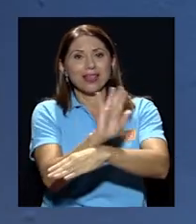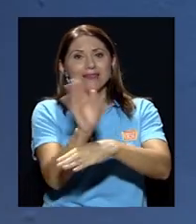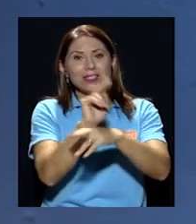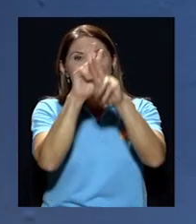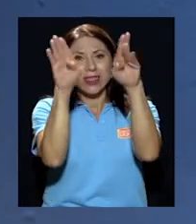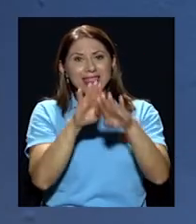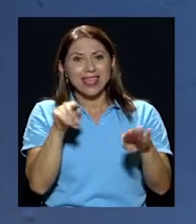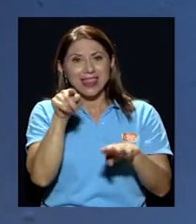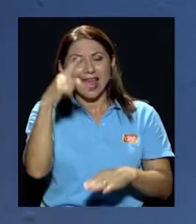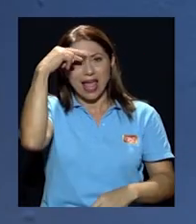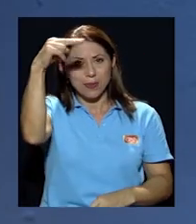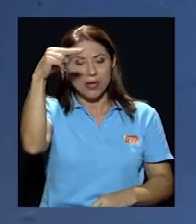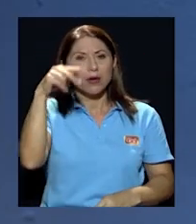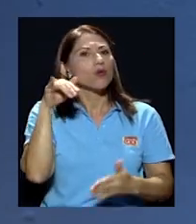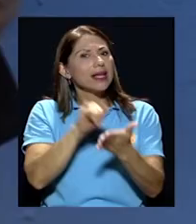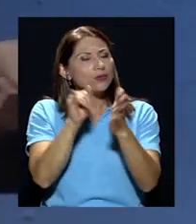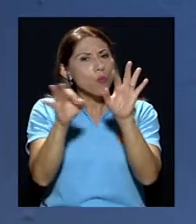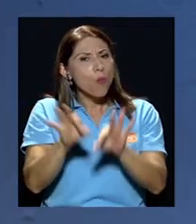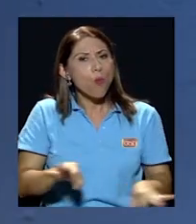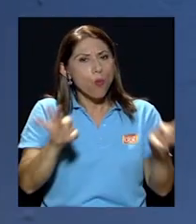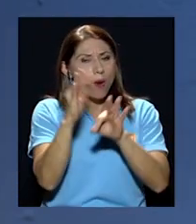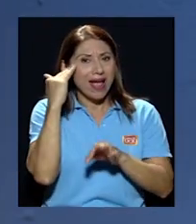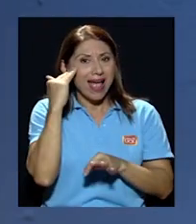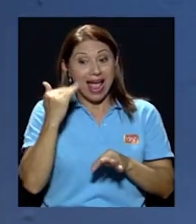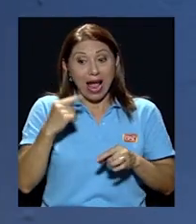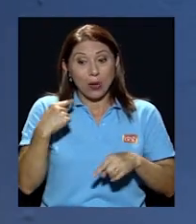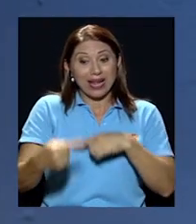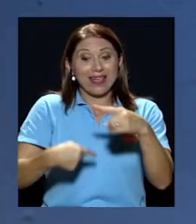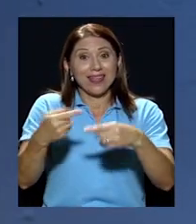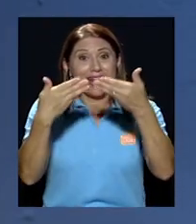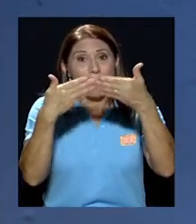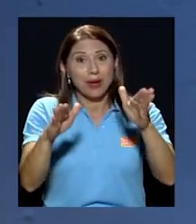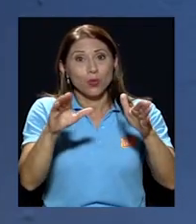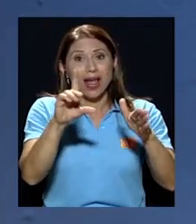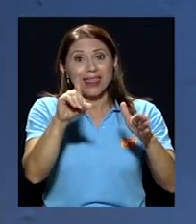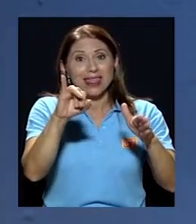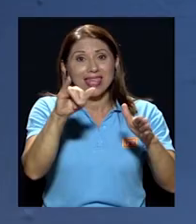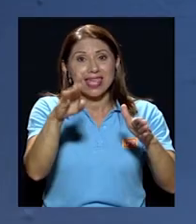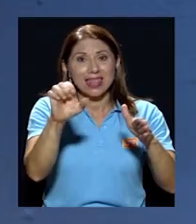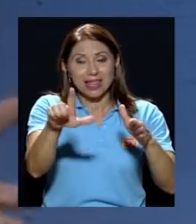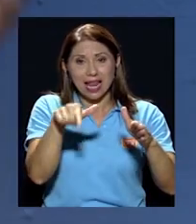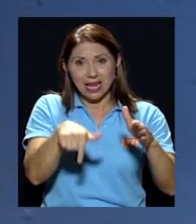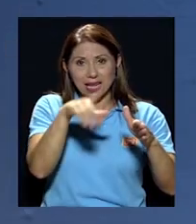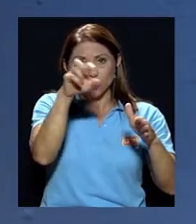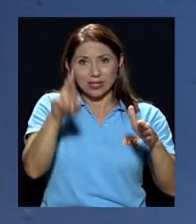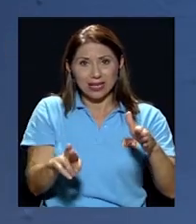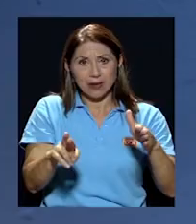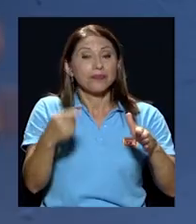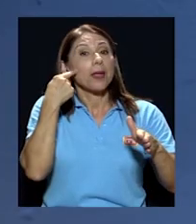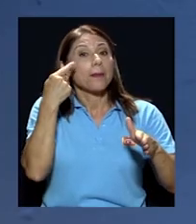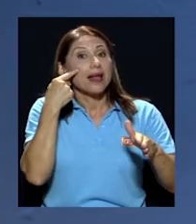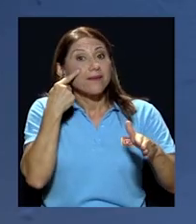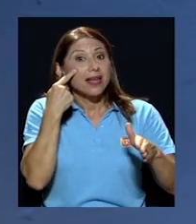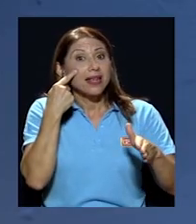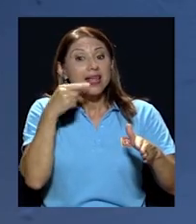cosa que es muy importante tener en cuenta ahora que viene la apertura digital en Costa Rica para ver que en lugar de que se produzca una